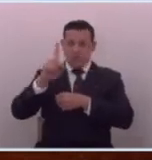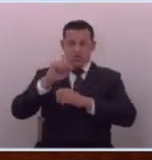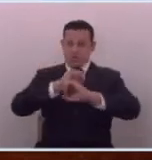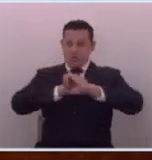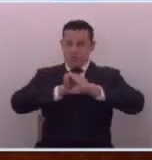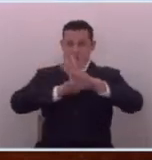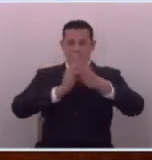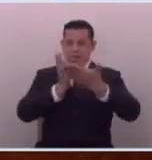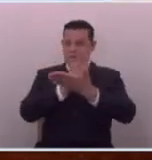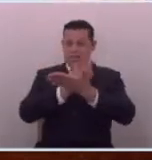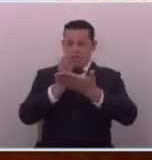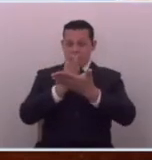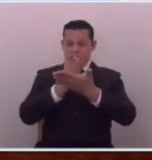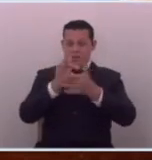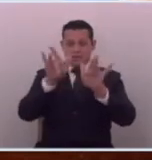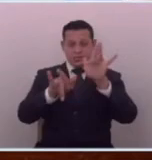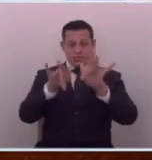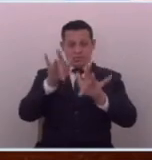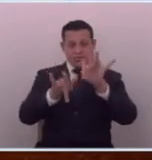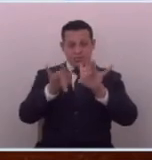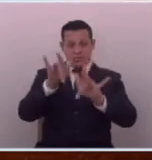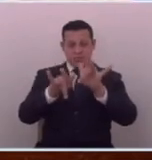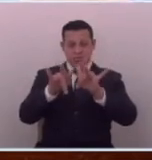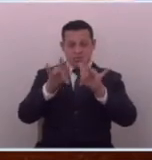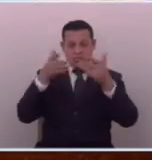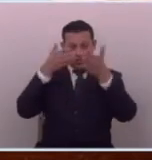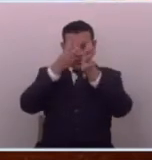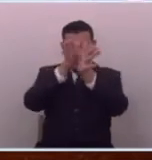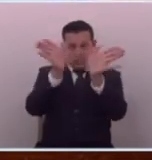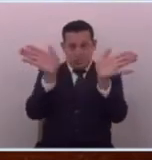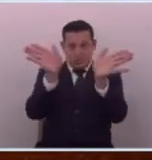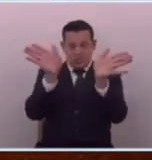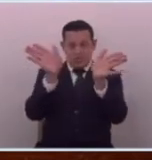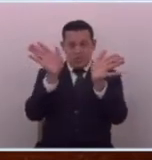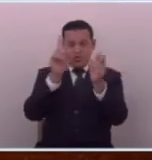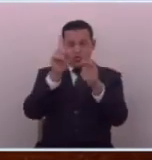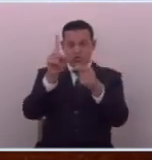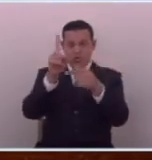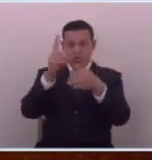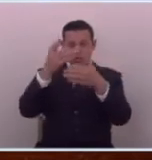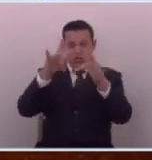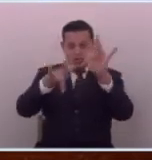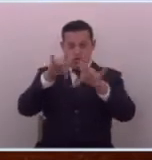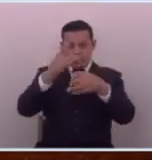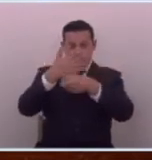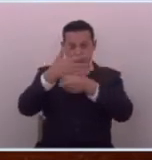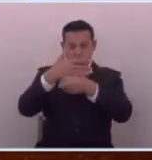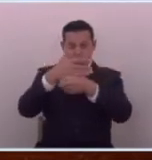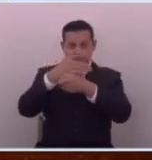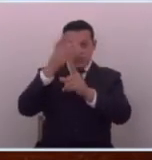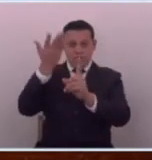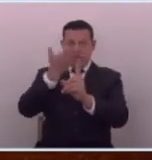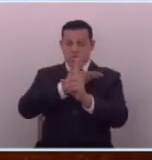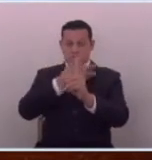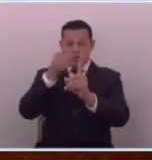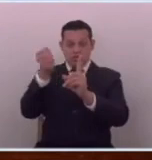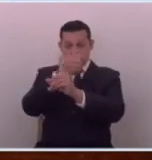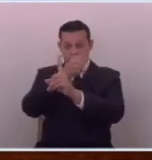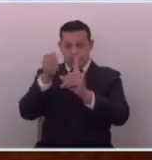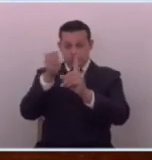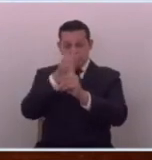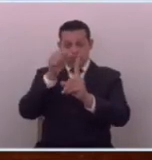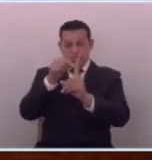publicado nada cuando el secretario general de uno de esos partidos fue acusado por maltrato